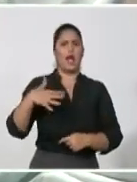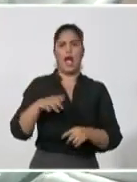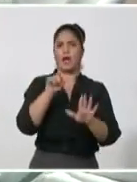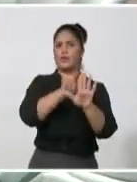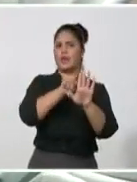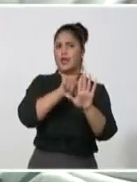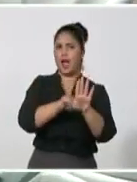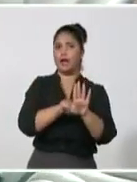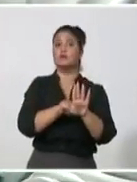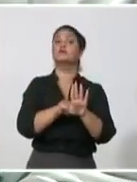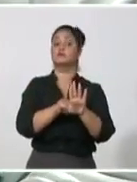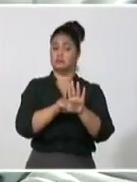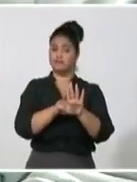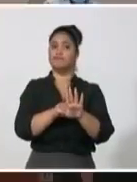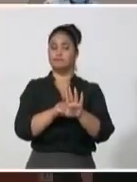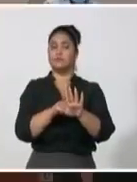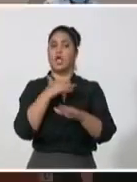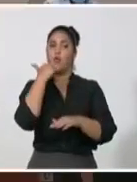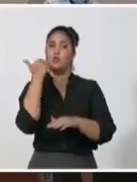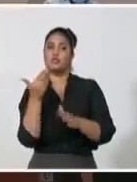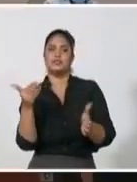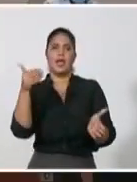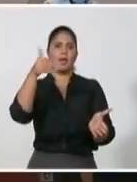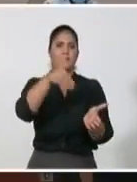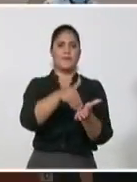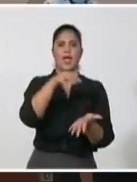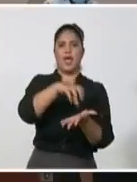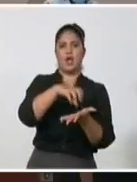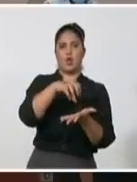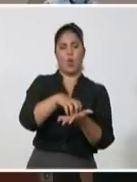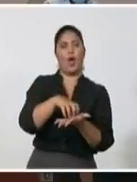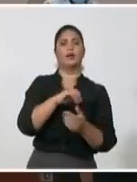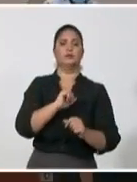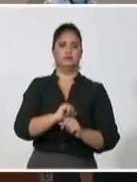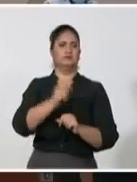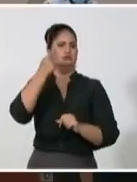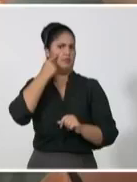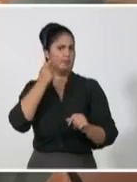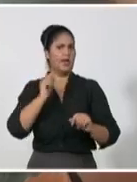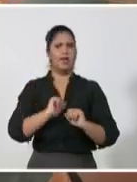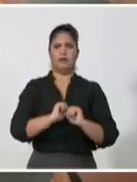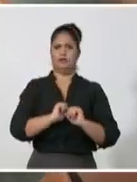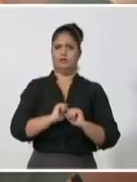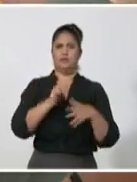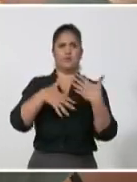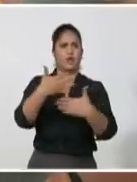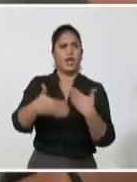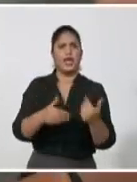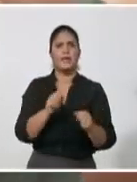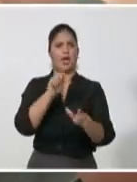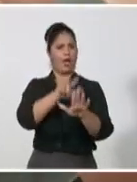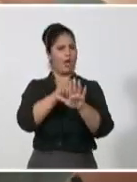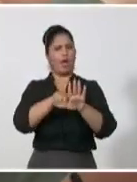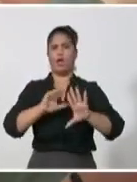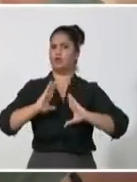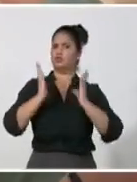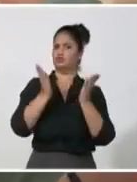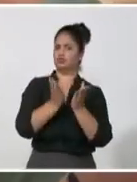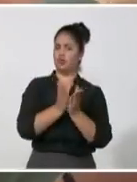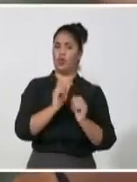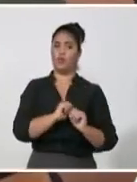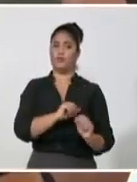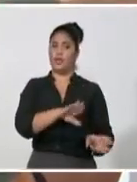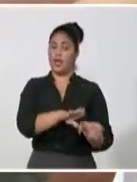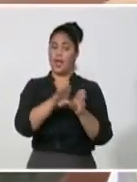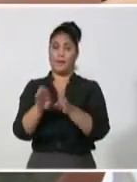falta de voluntad de cumplir con lo que está establecido y realmente tiene un efecto negativo. En el informe central, y quiero citarlo,